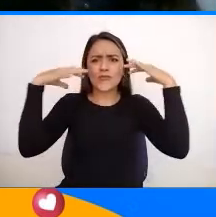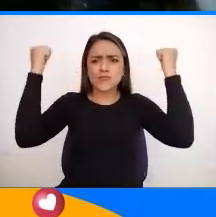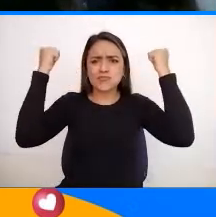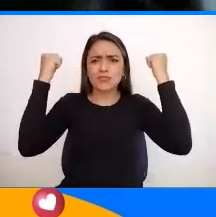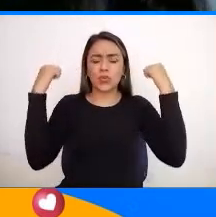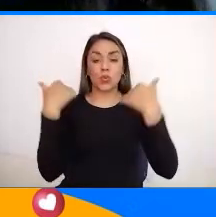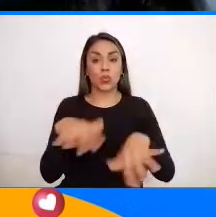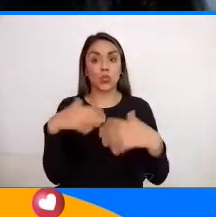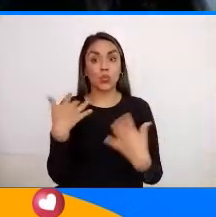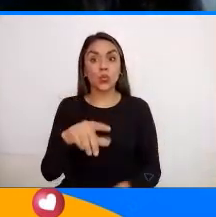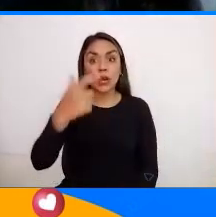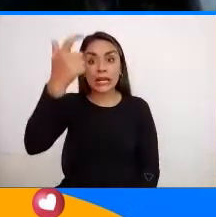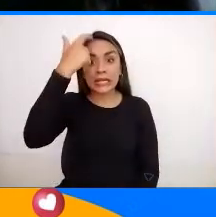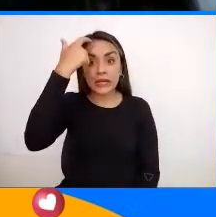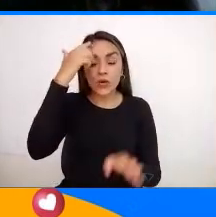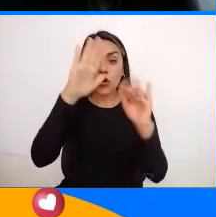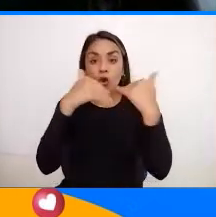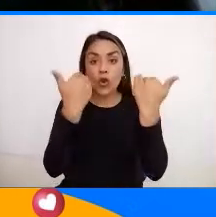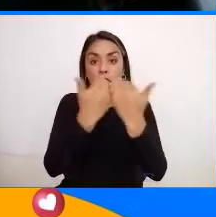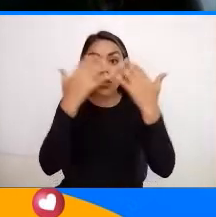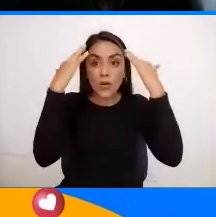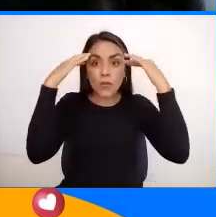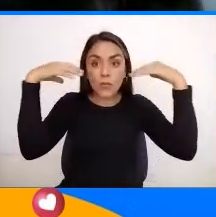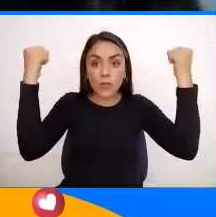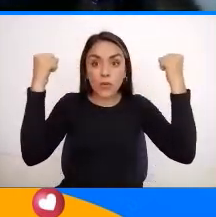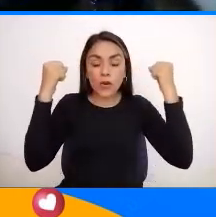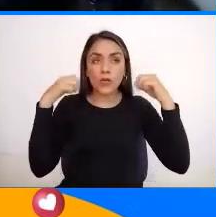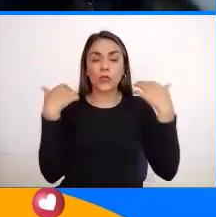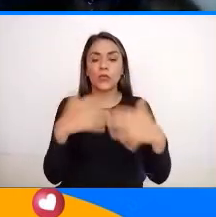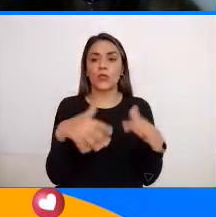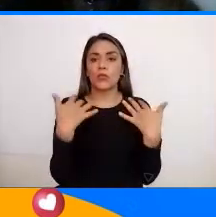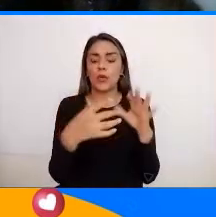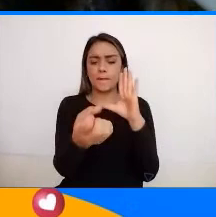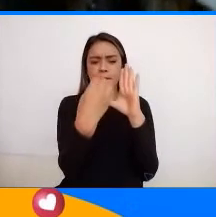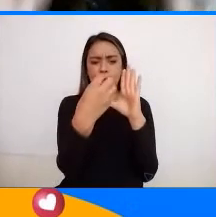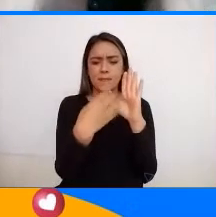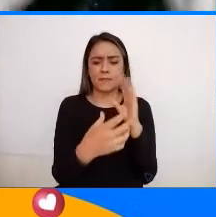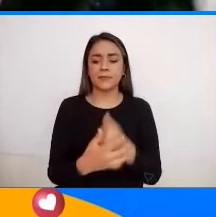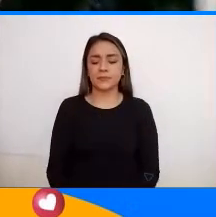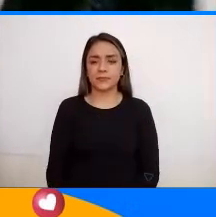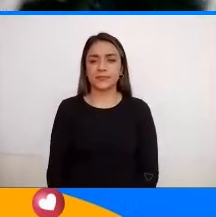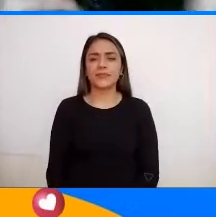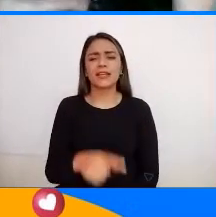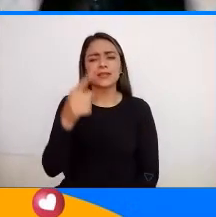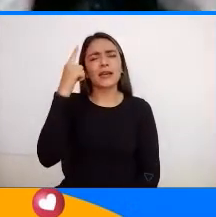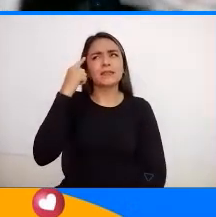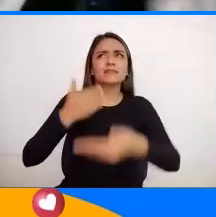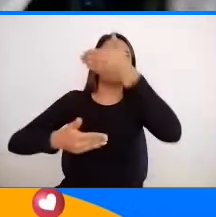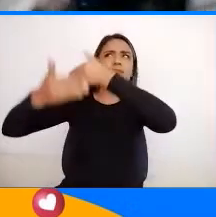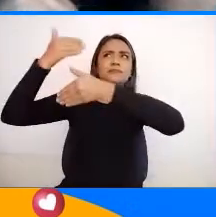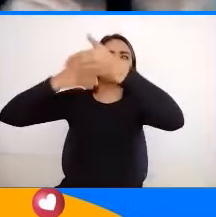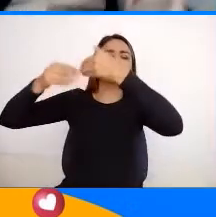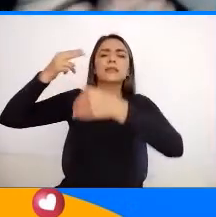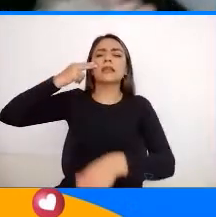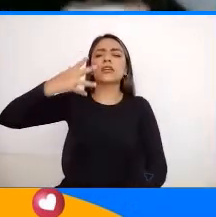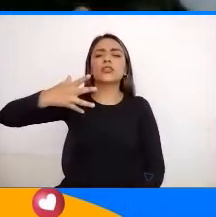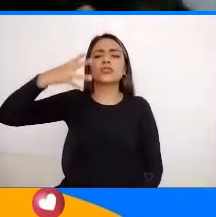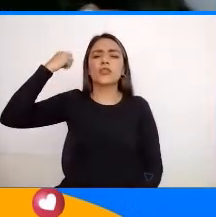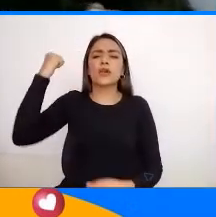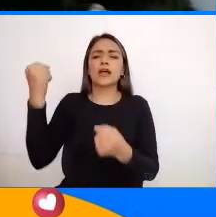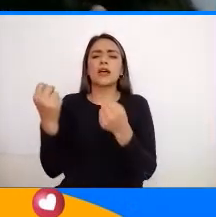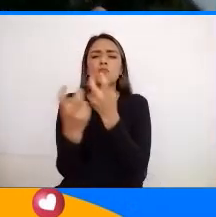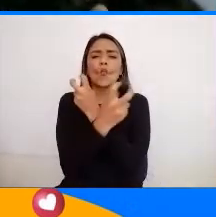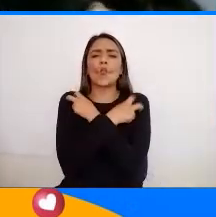pilera los del Cristóbal Colón! Entonces volquémonos a esas historias De la momia